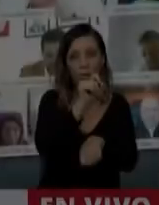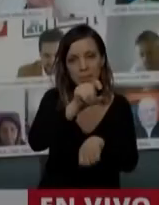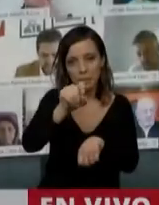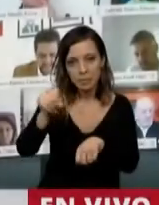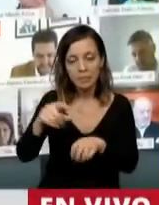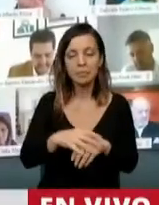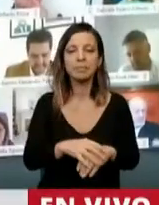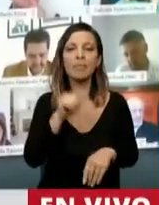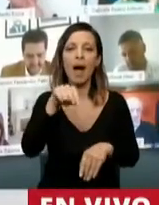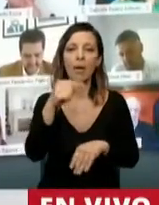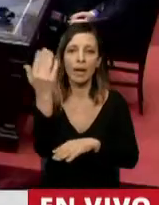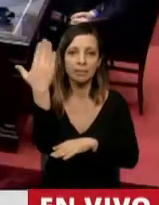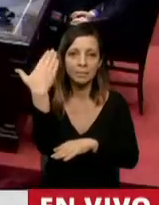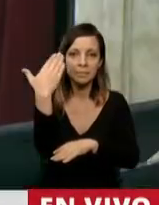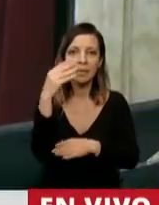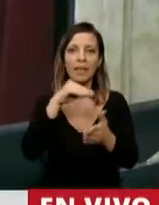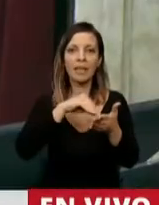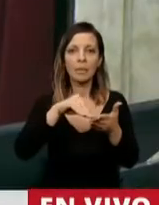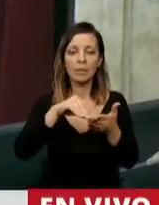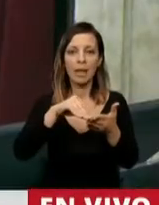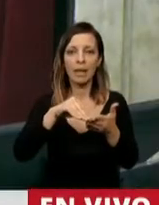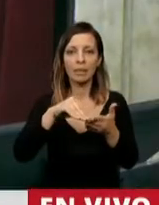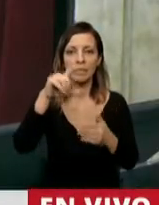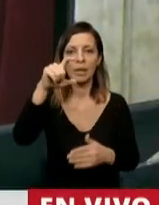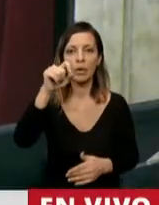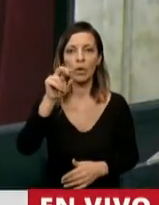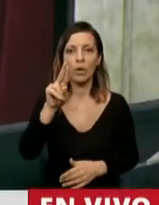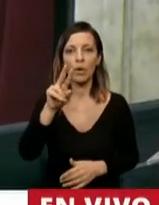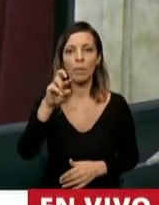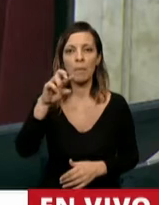Tiene la palabra la diputada Lucía Corpacci.